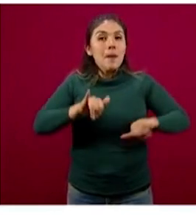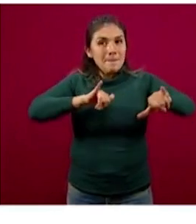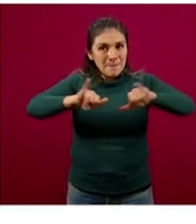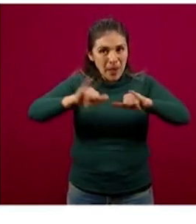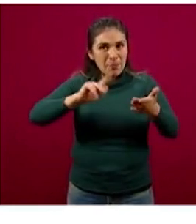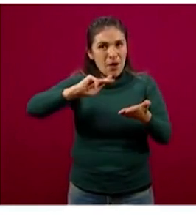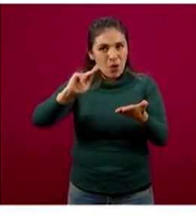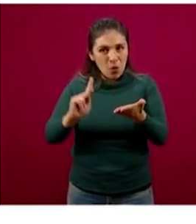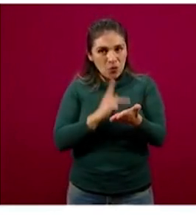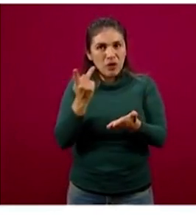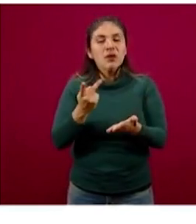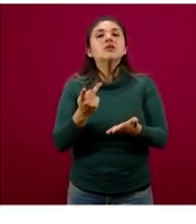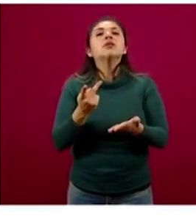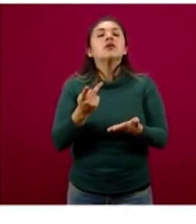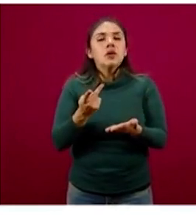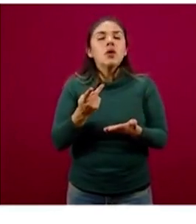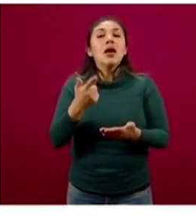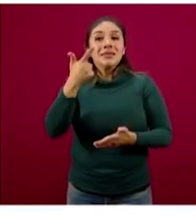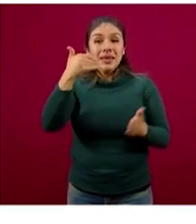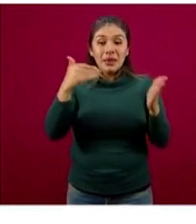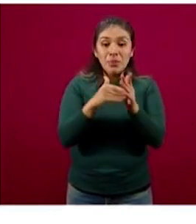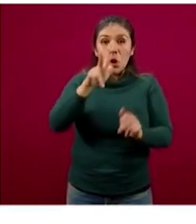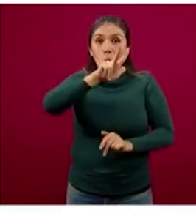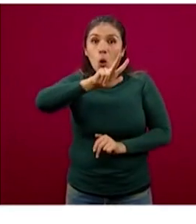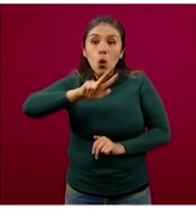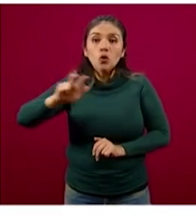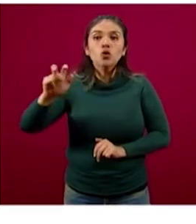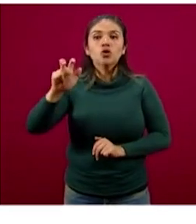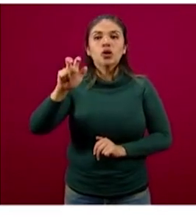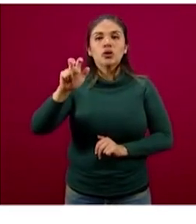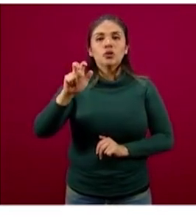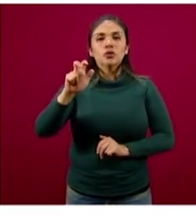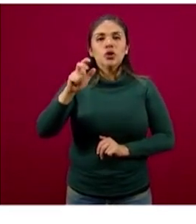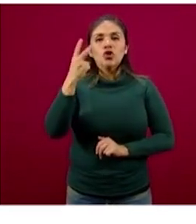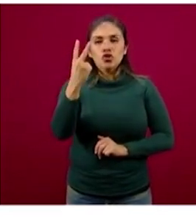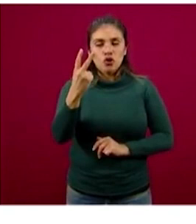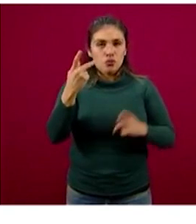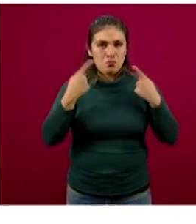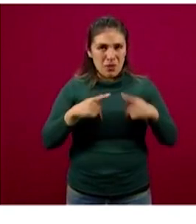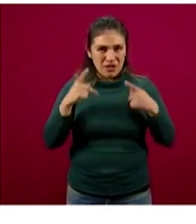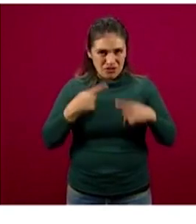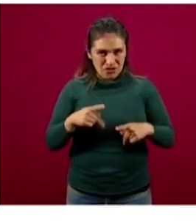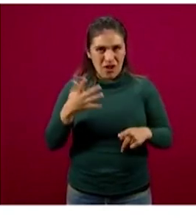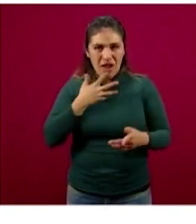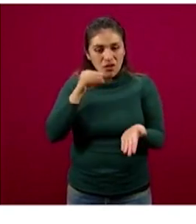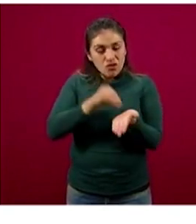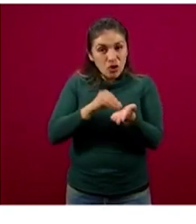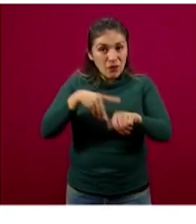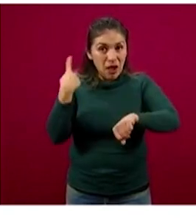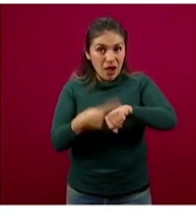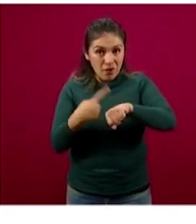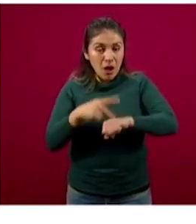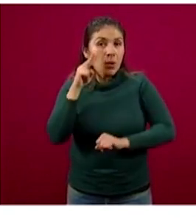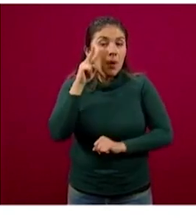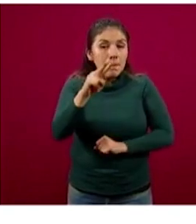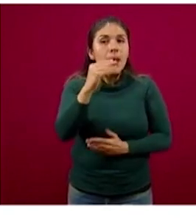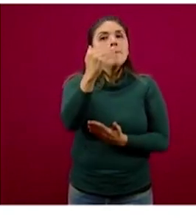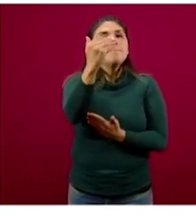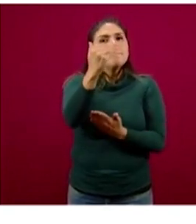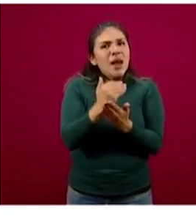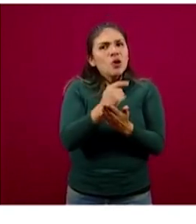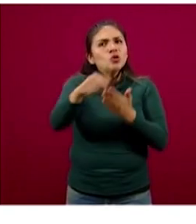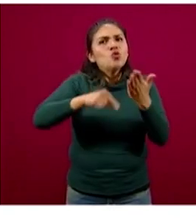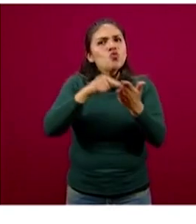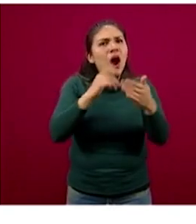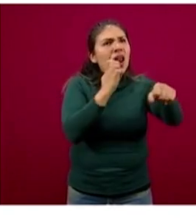activa de enfermedad, es decir, los siete mil 802 casos. Vemos también que ya son menos las entidades